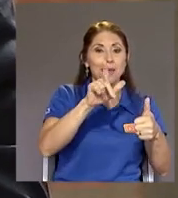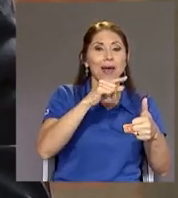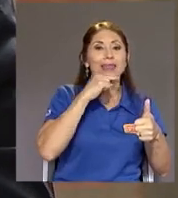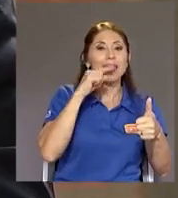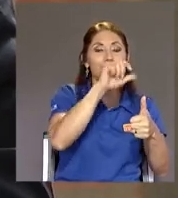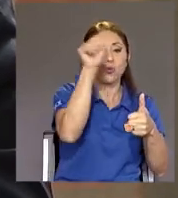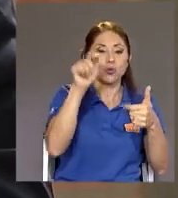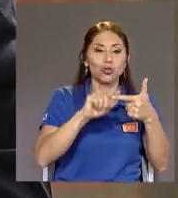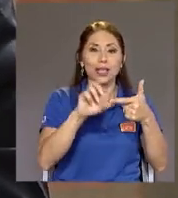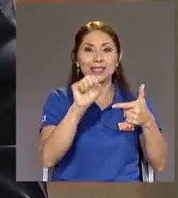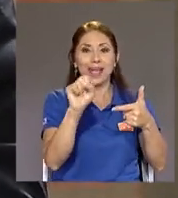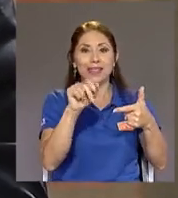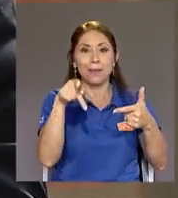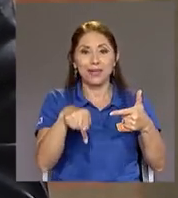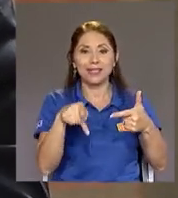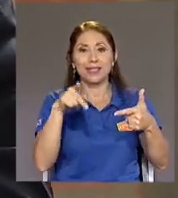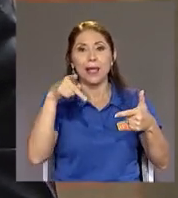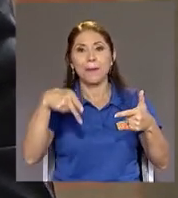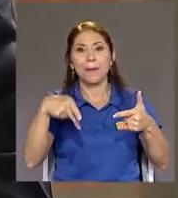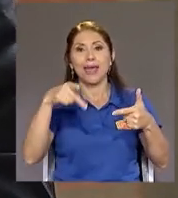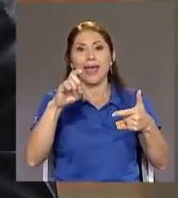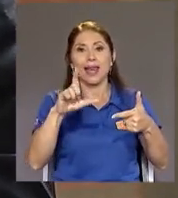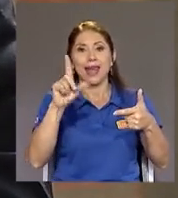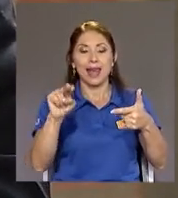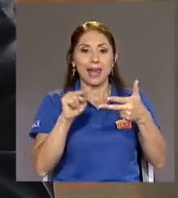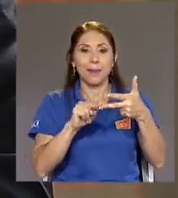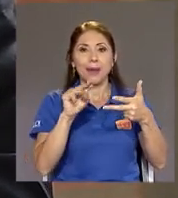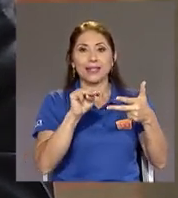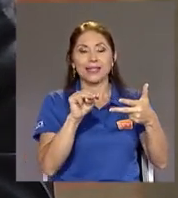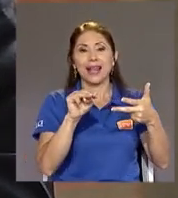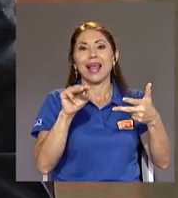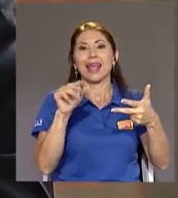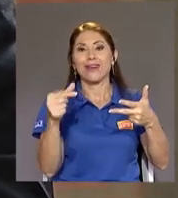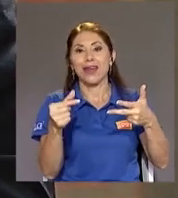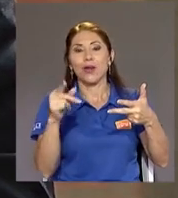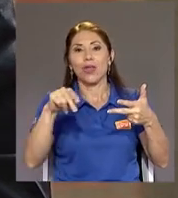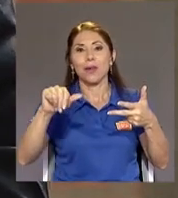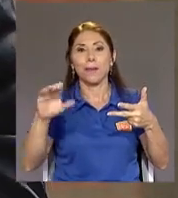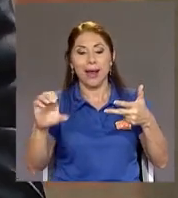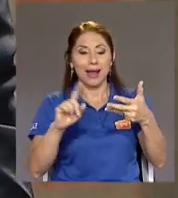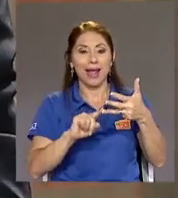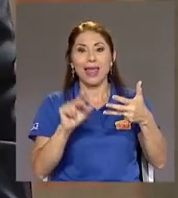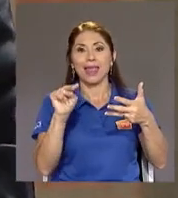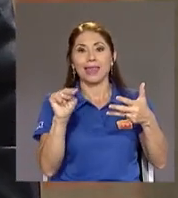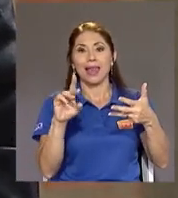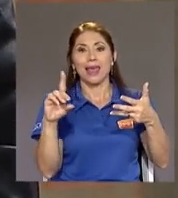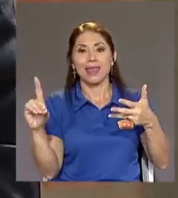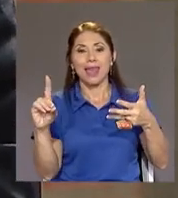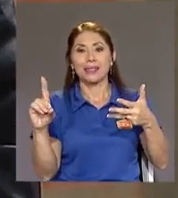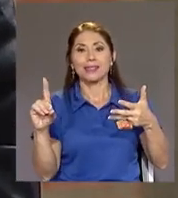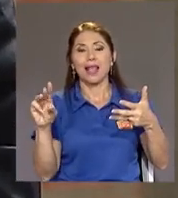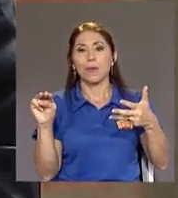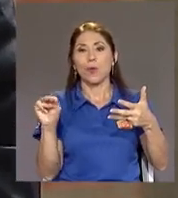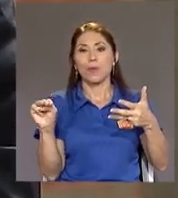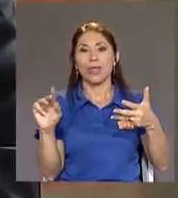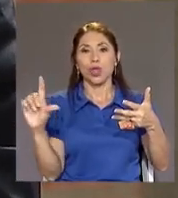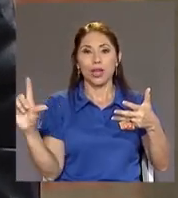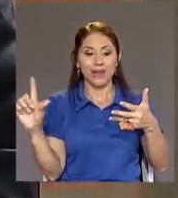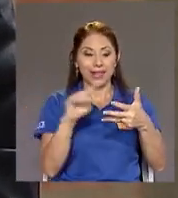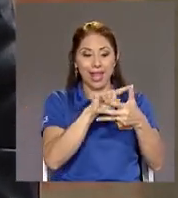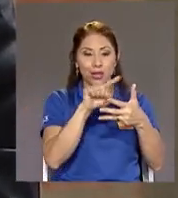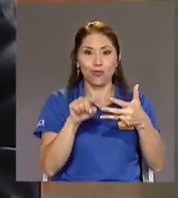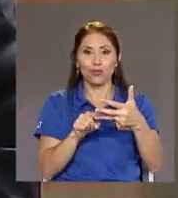PLN Doña Marcela Guevero Del PAC Y doña Natalia Díaz Del Movimiento Libertario Lideraron La